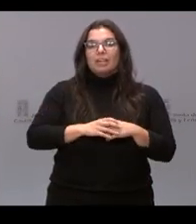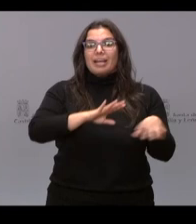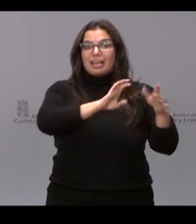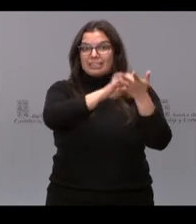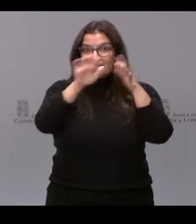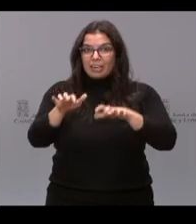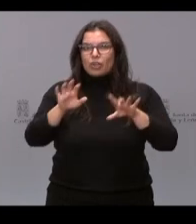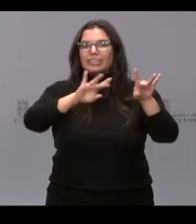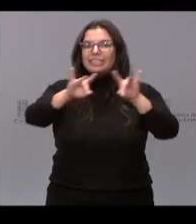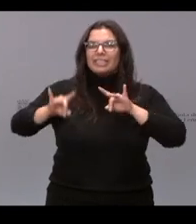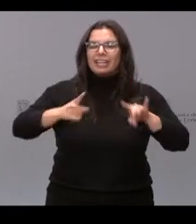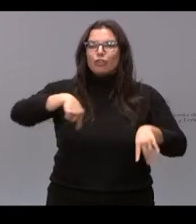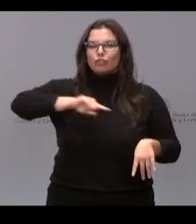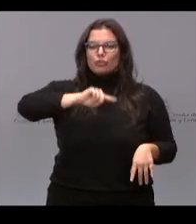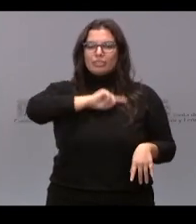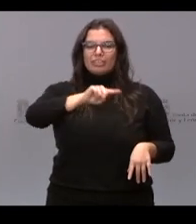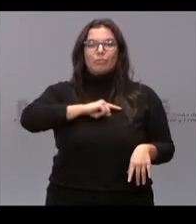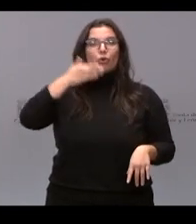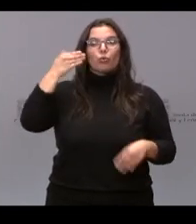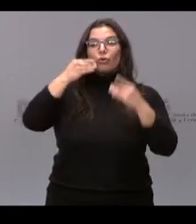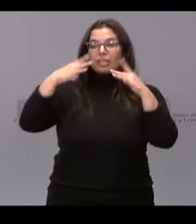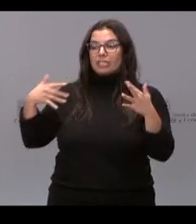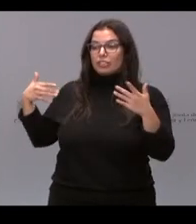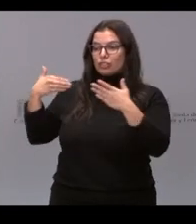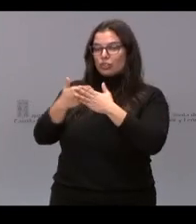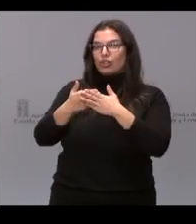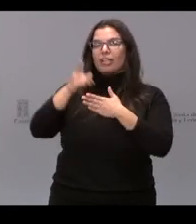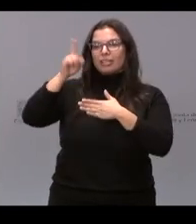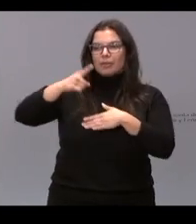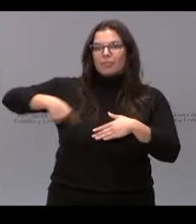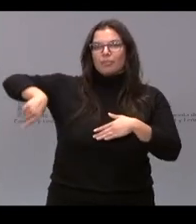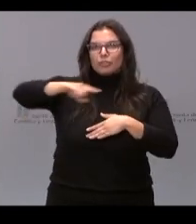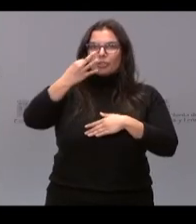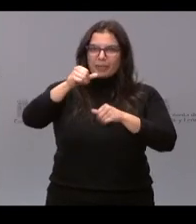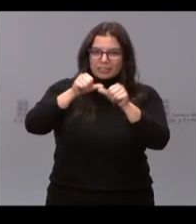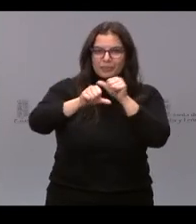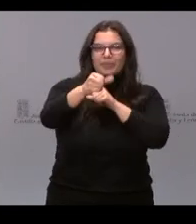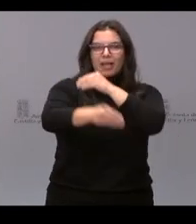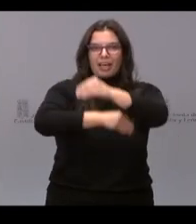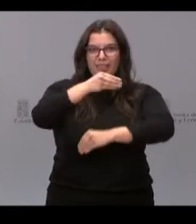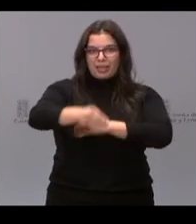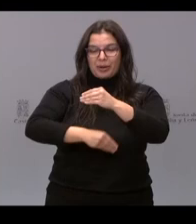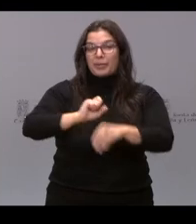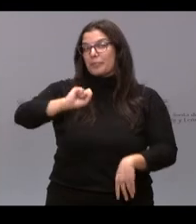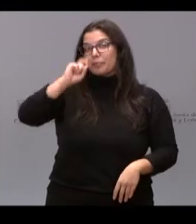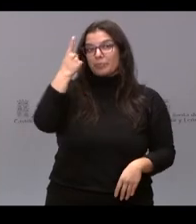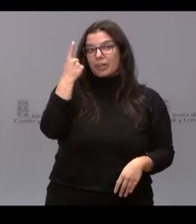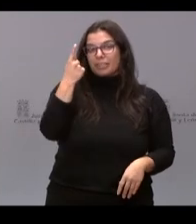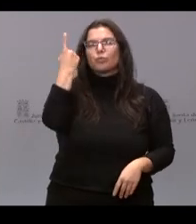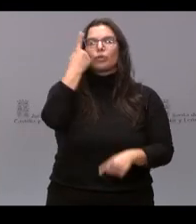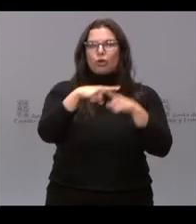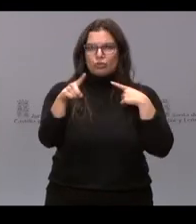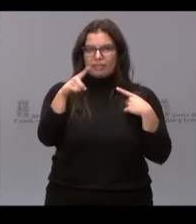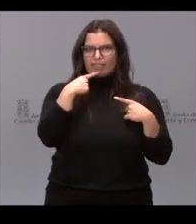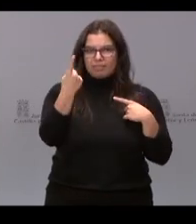en la que sentimos orgullo de lo que hemos hecho y de lo que queréis y tenéis que hacer. Y sobre todo os voy a decir una cosa,